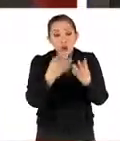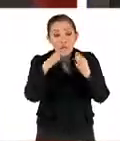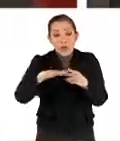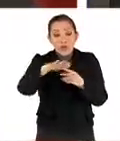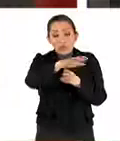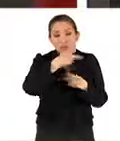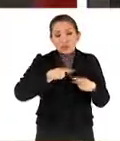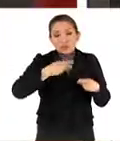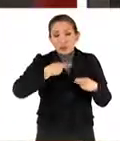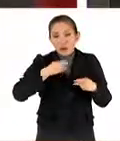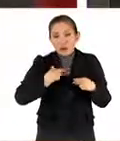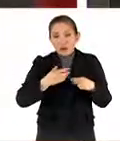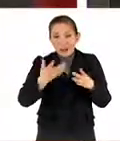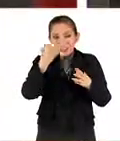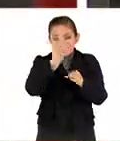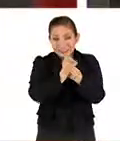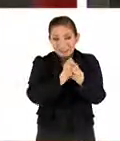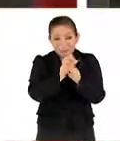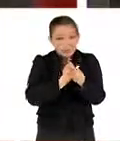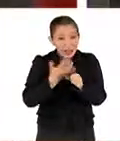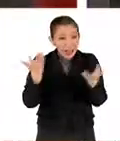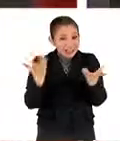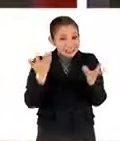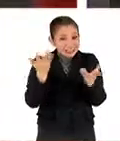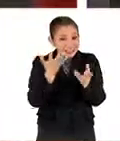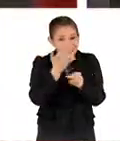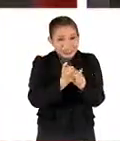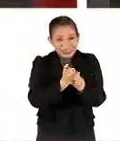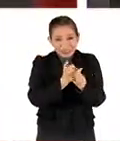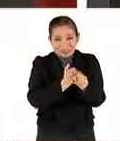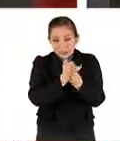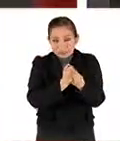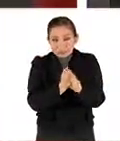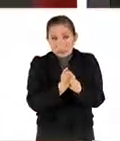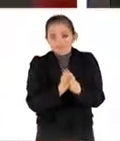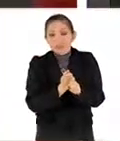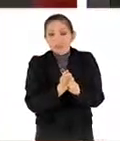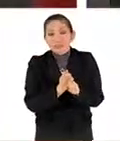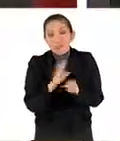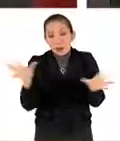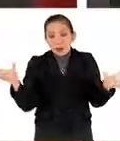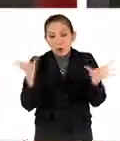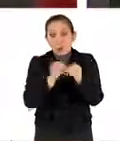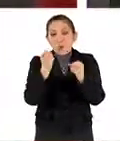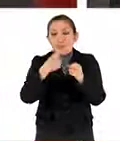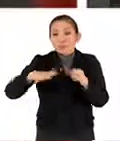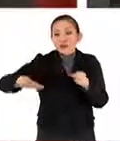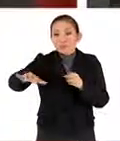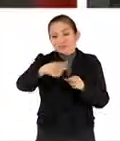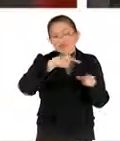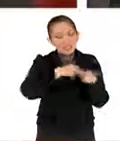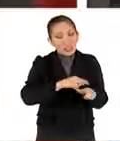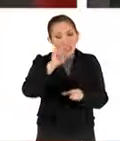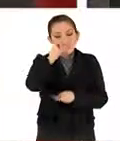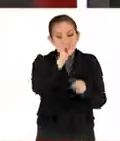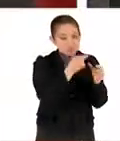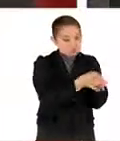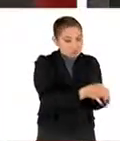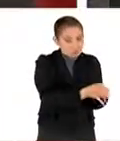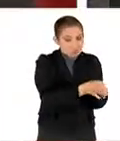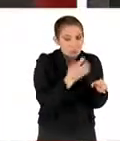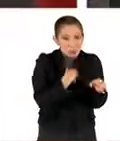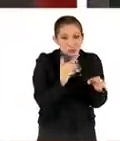investigadores que tenemos por número total de habitantes sigue siendo muy pequeño